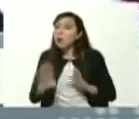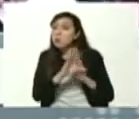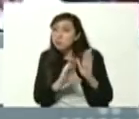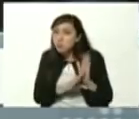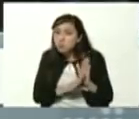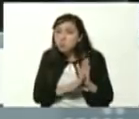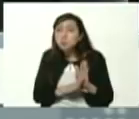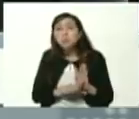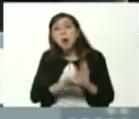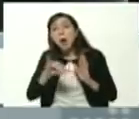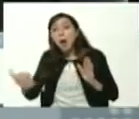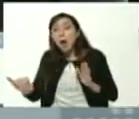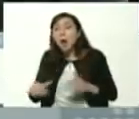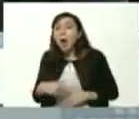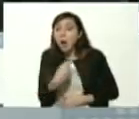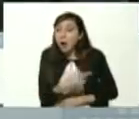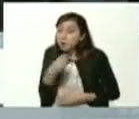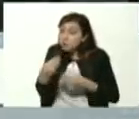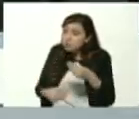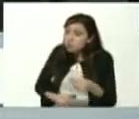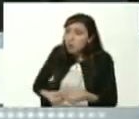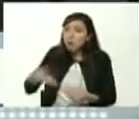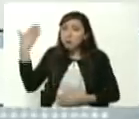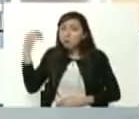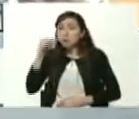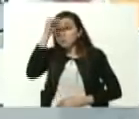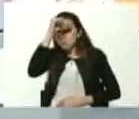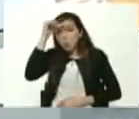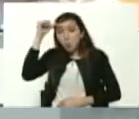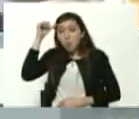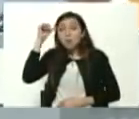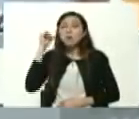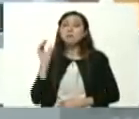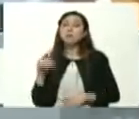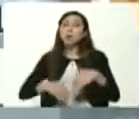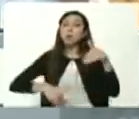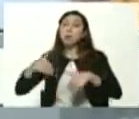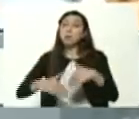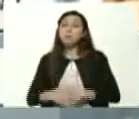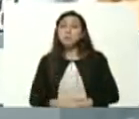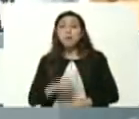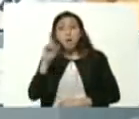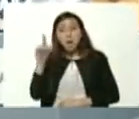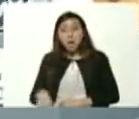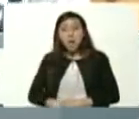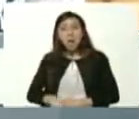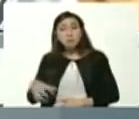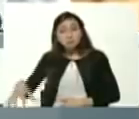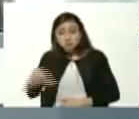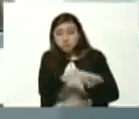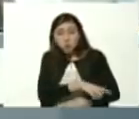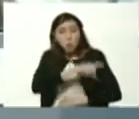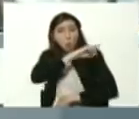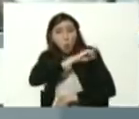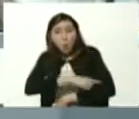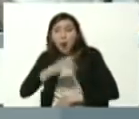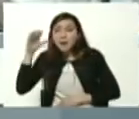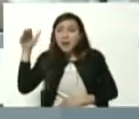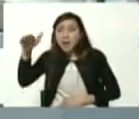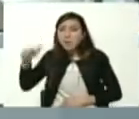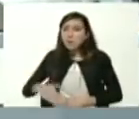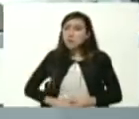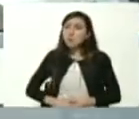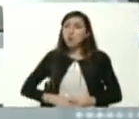y así hizo el pueblo de Chile el pasado domingo y las fuerzas progresistas las fuerzas de futuro las